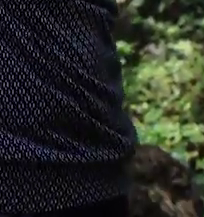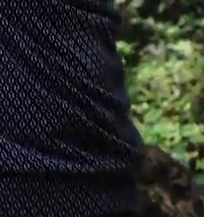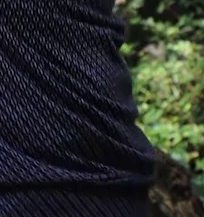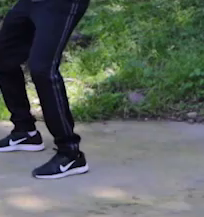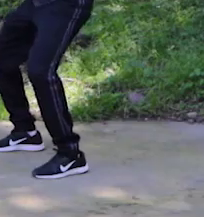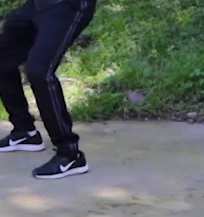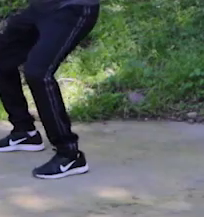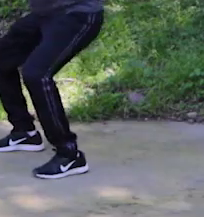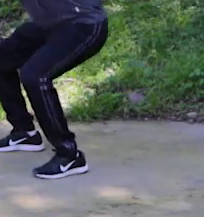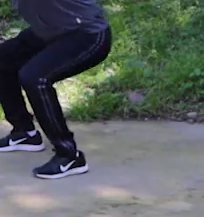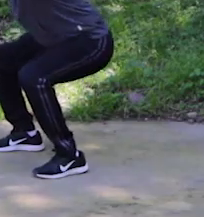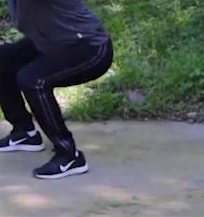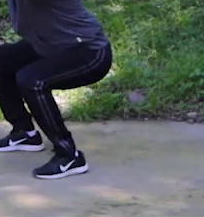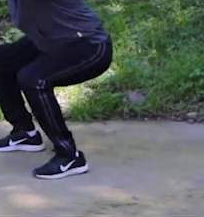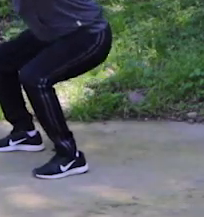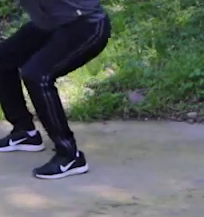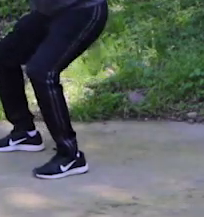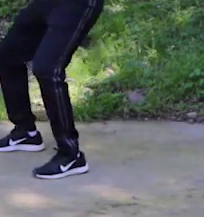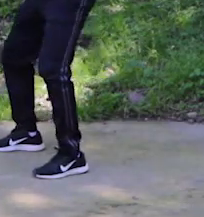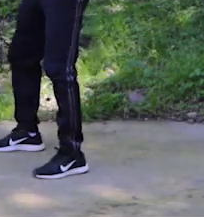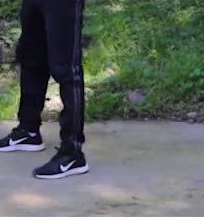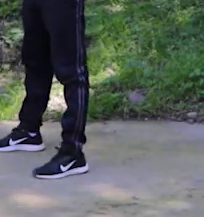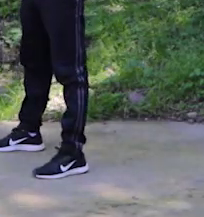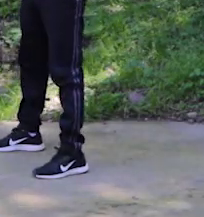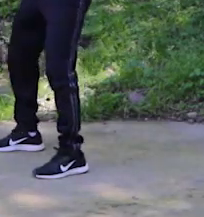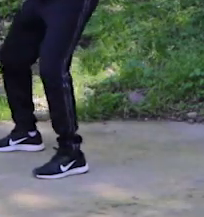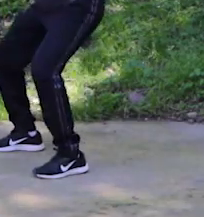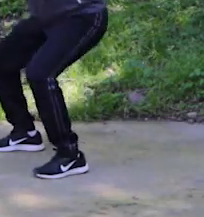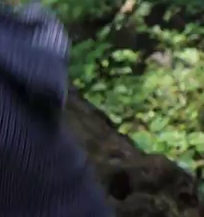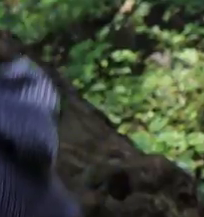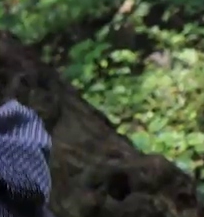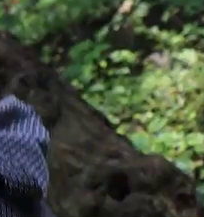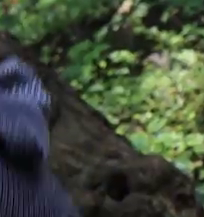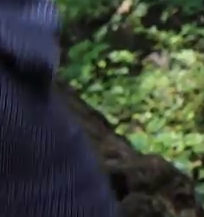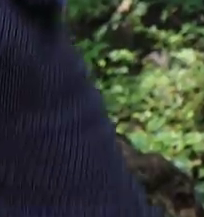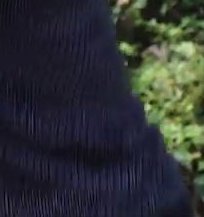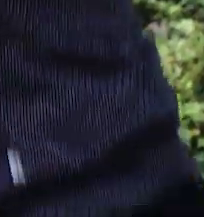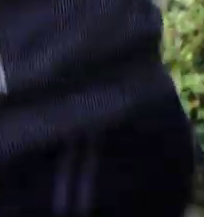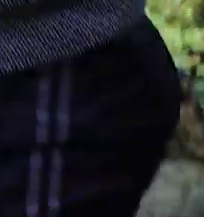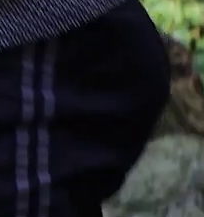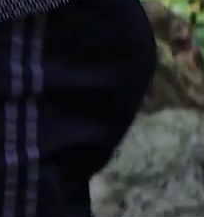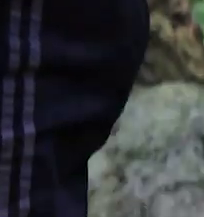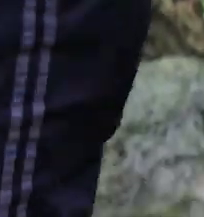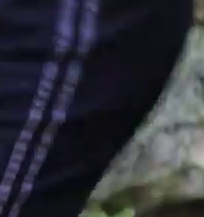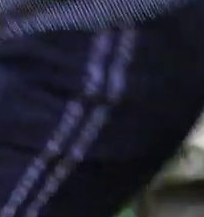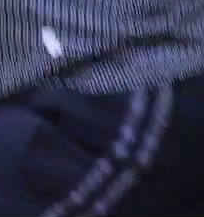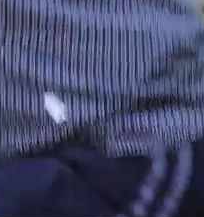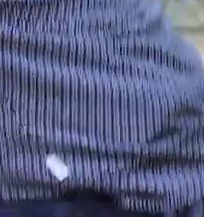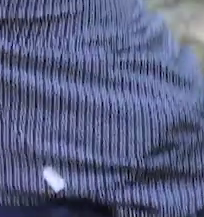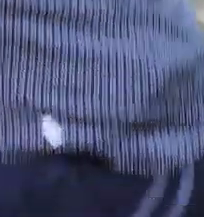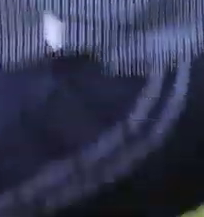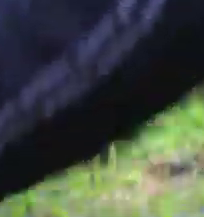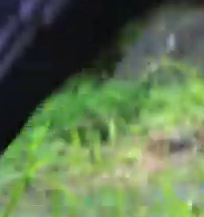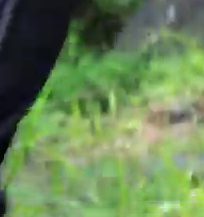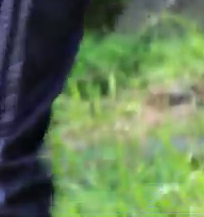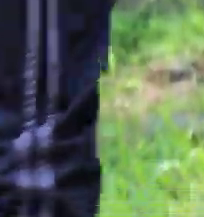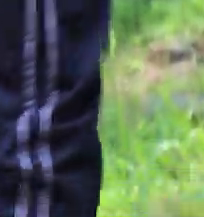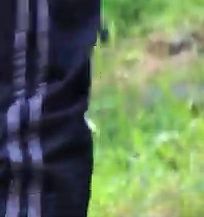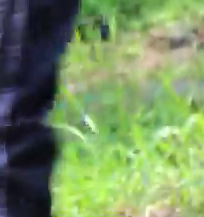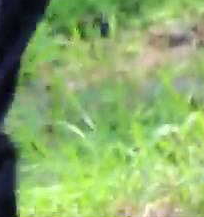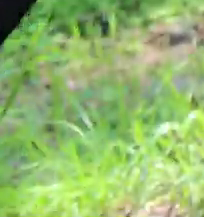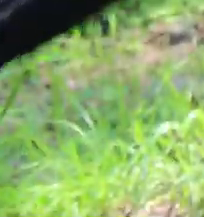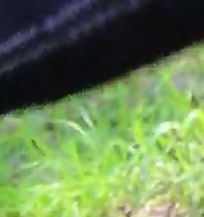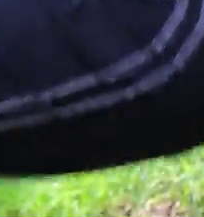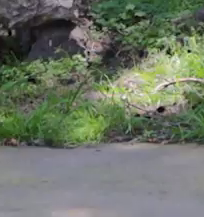y bajamos flexionamos rodilla 90 más bien exactamente arriba